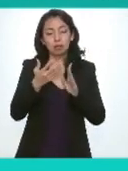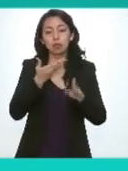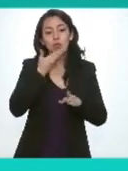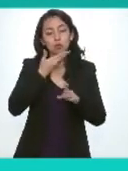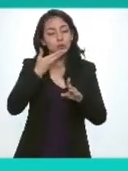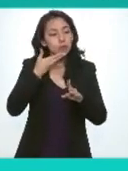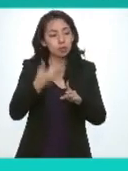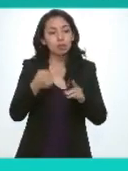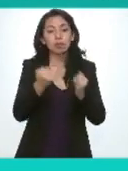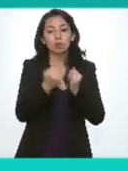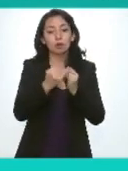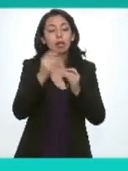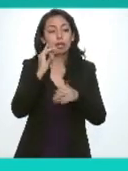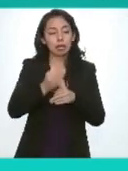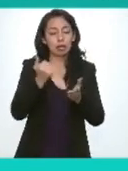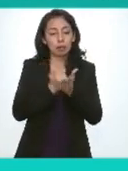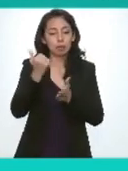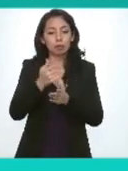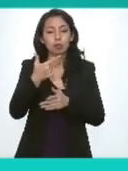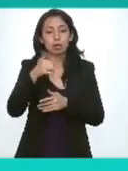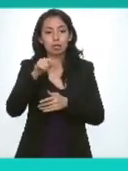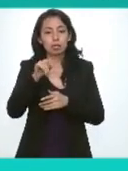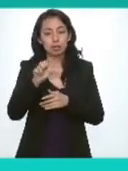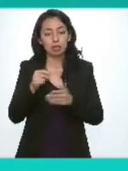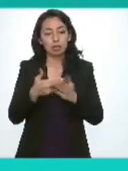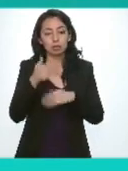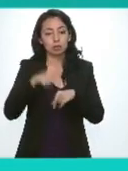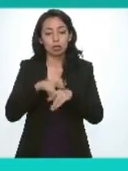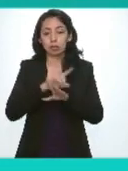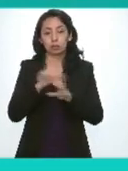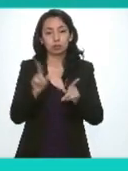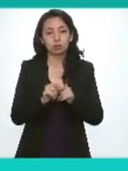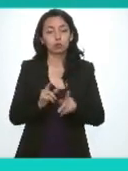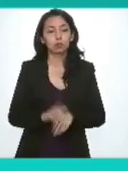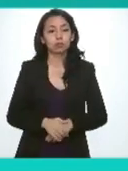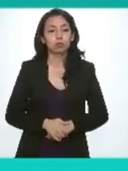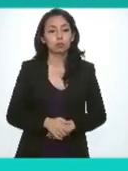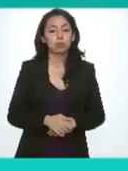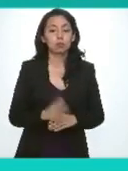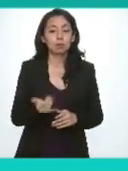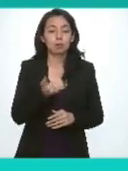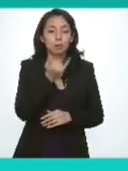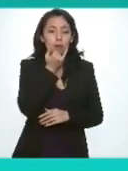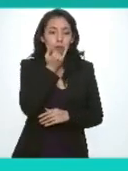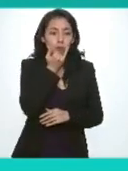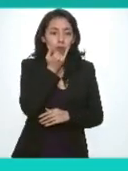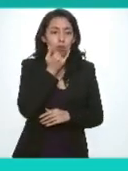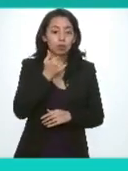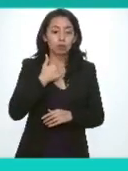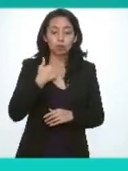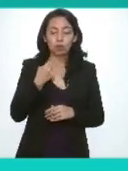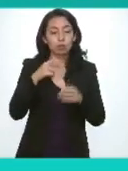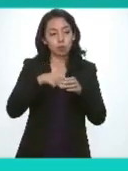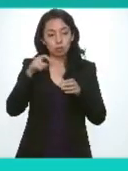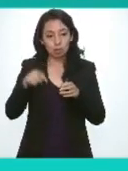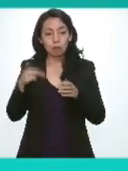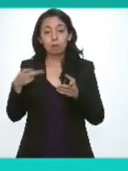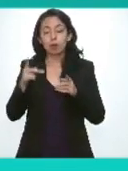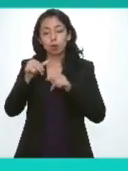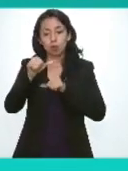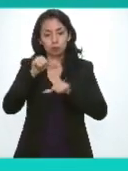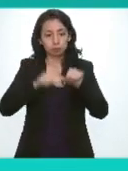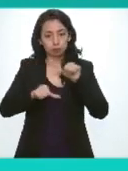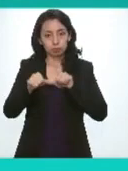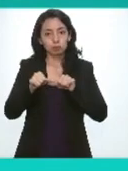aprobación de la presión de la receta del sistema nacional de transparencia es cuanto presidenta y una disculpa voy a tener que salir pero se va a quedar